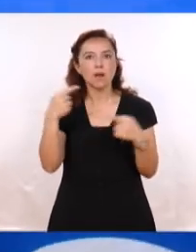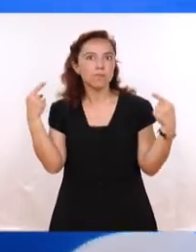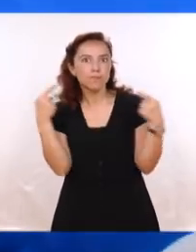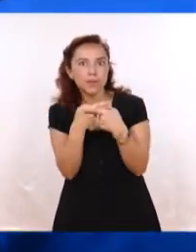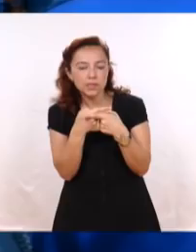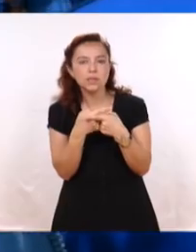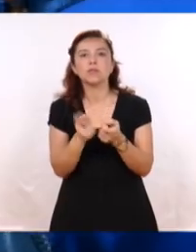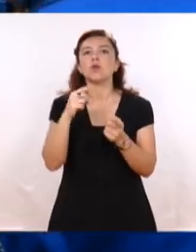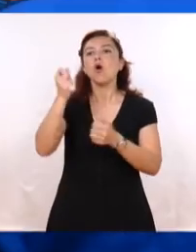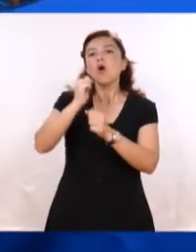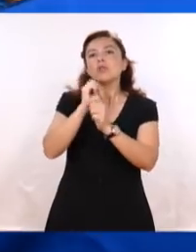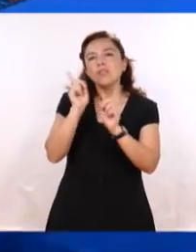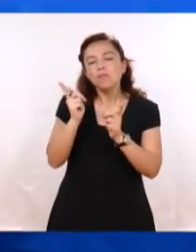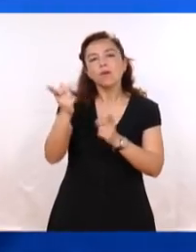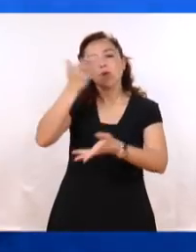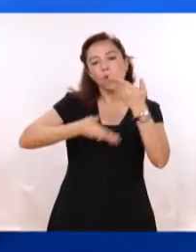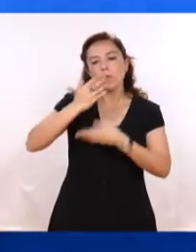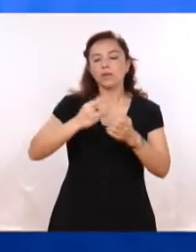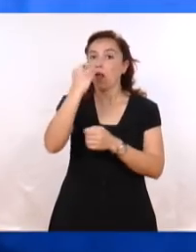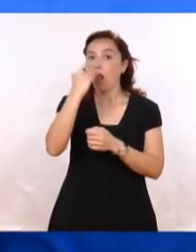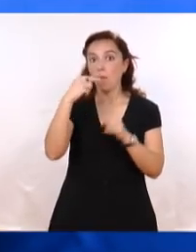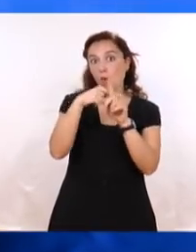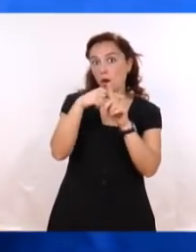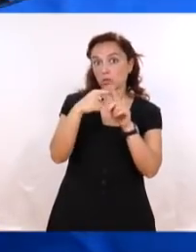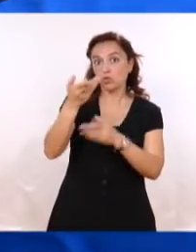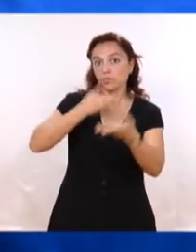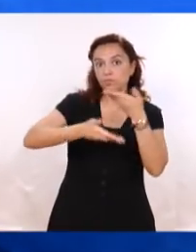compartir un almuerzo Junto a los jóvenes de All Christians